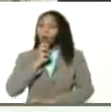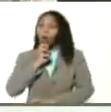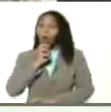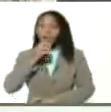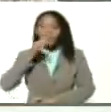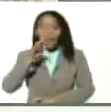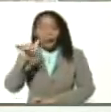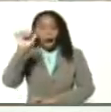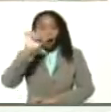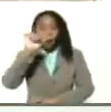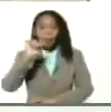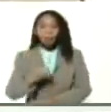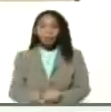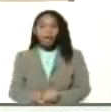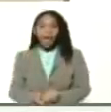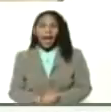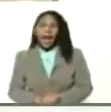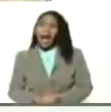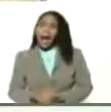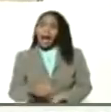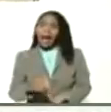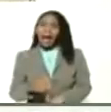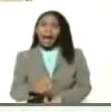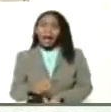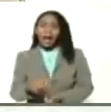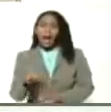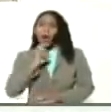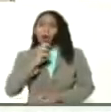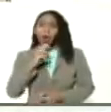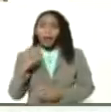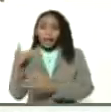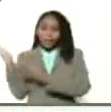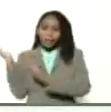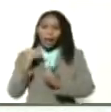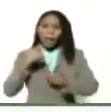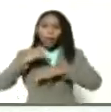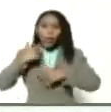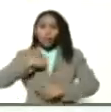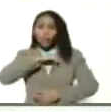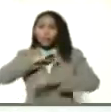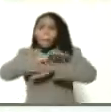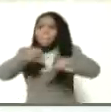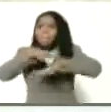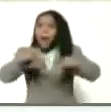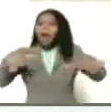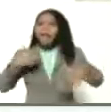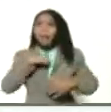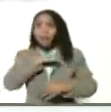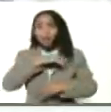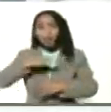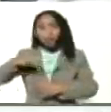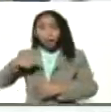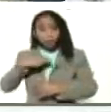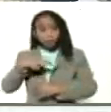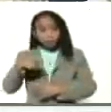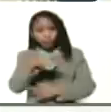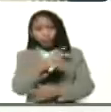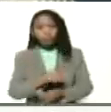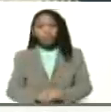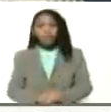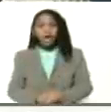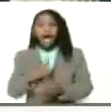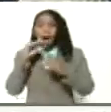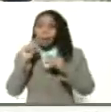agua, el oro que lo tenemos a través de nuestras playas y nuestras costas. Vamos a hablar también